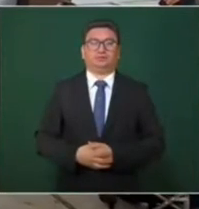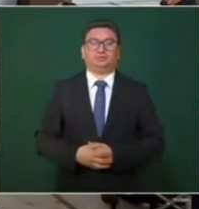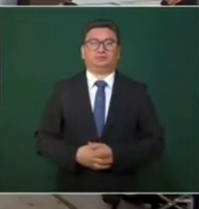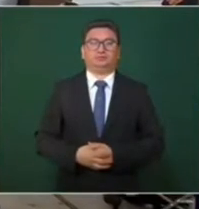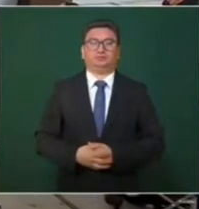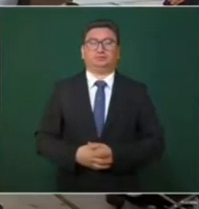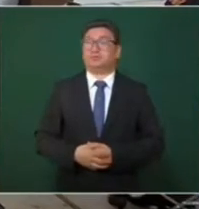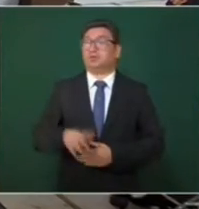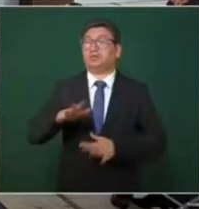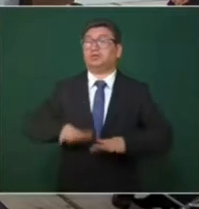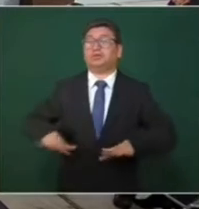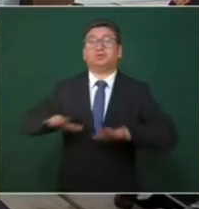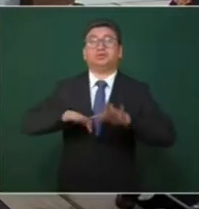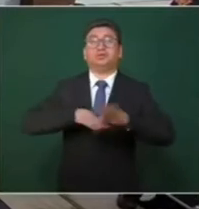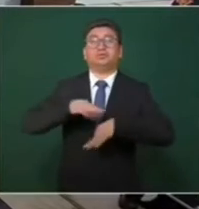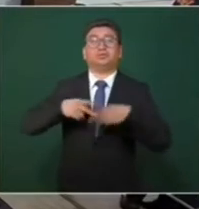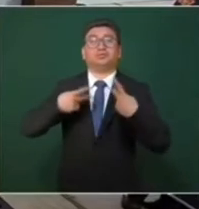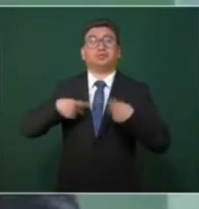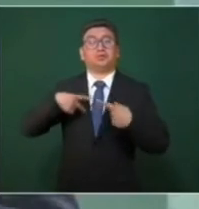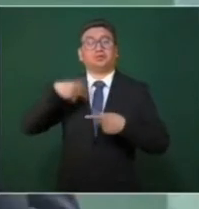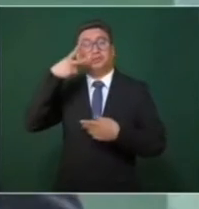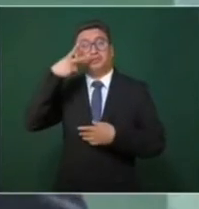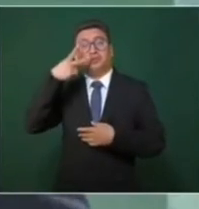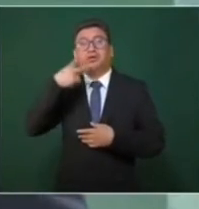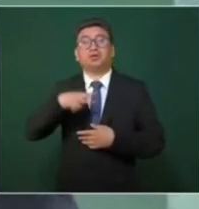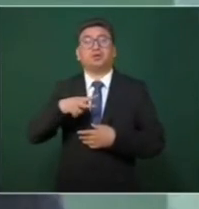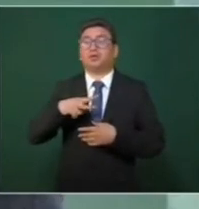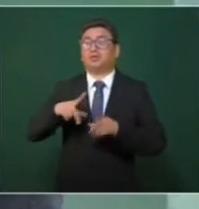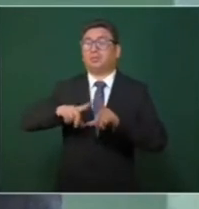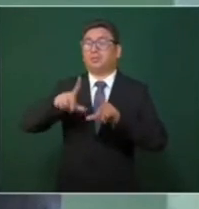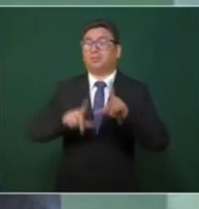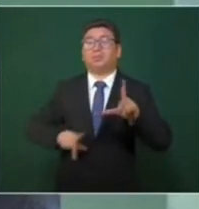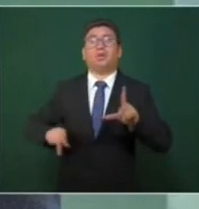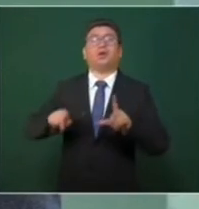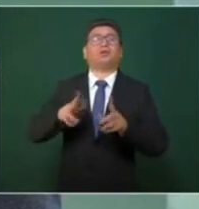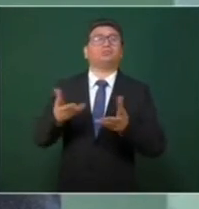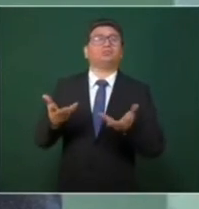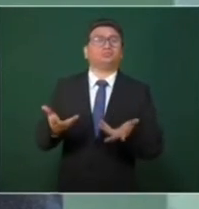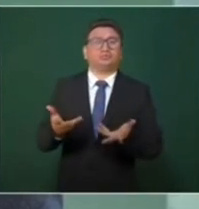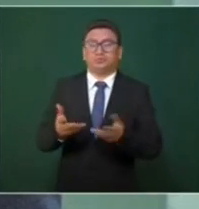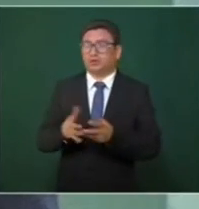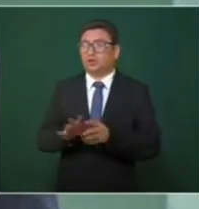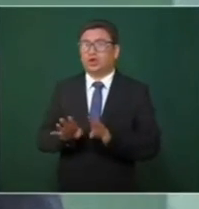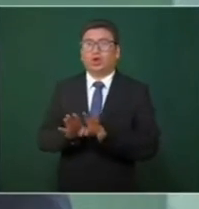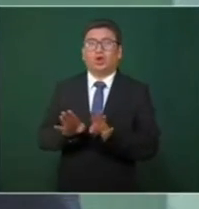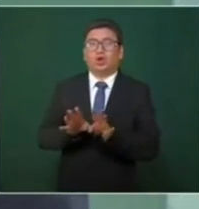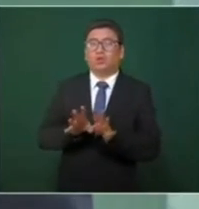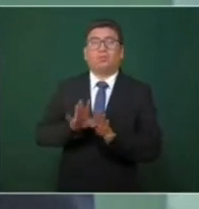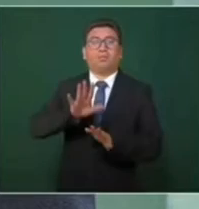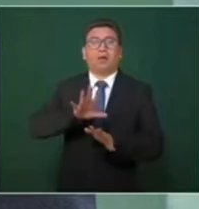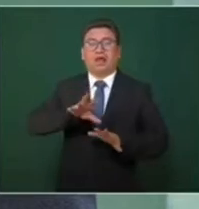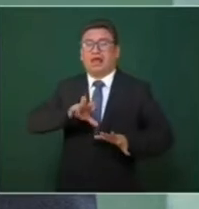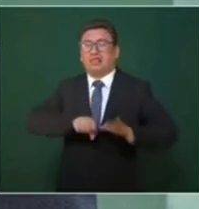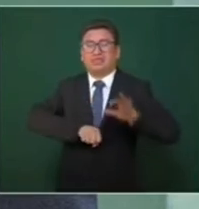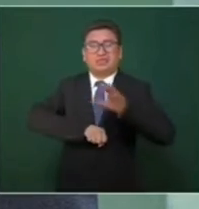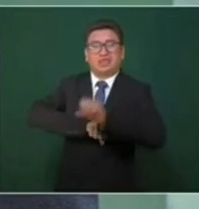a los mexicanos o tratando al país como si fuese tierra de conquista.